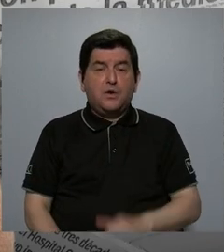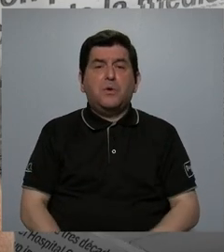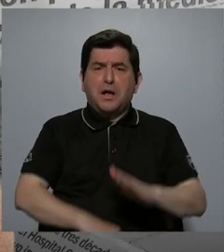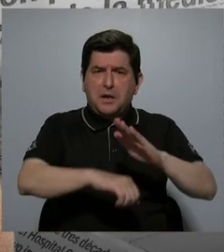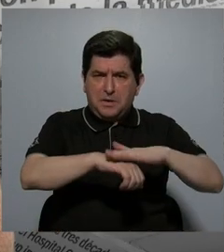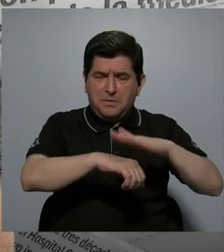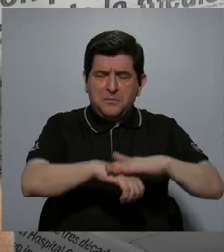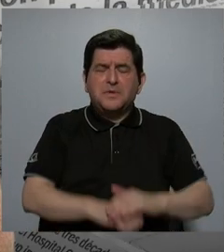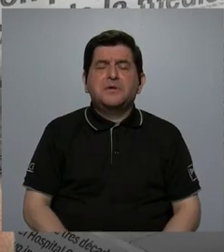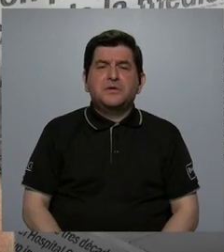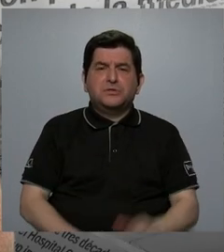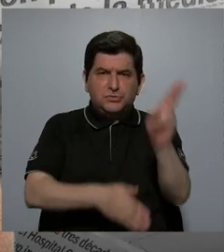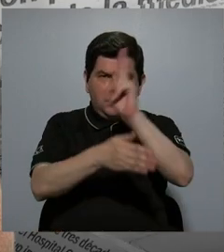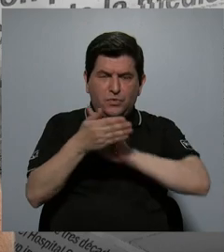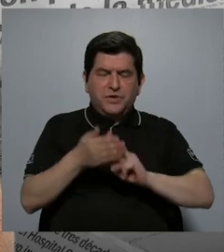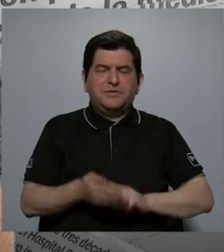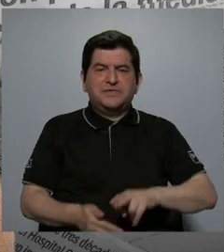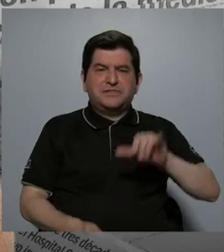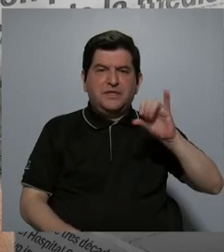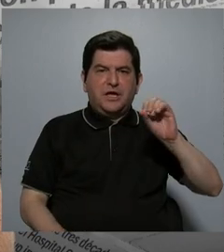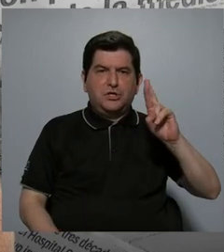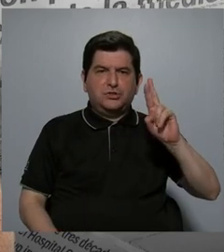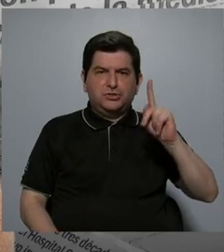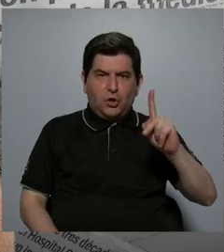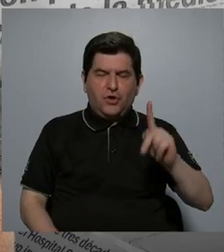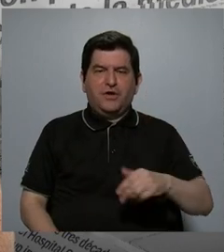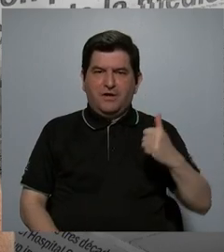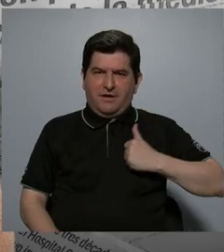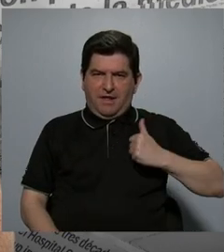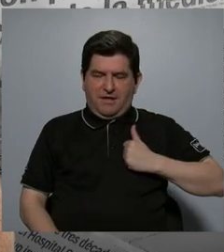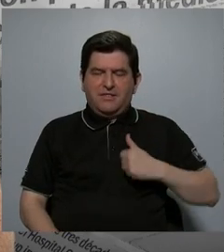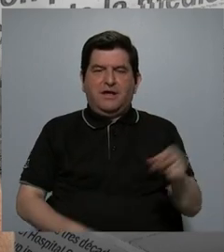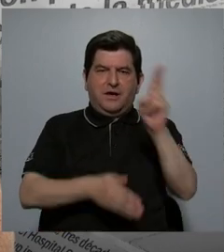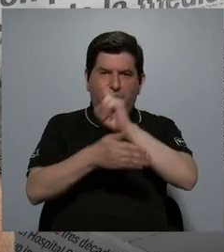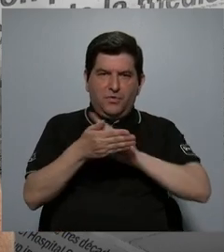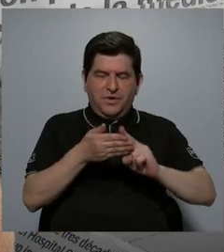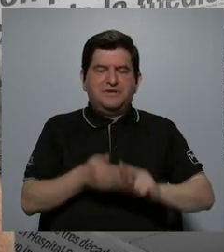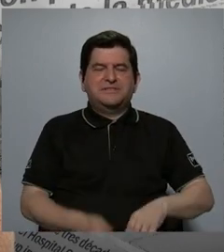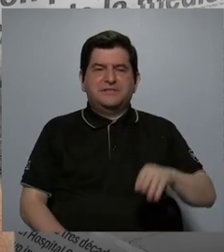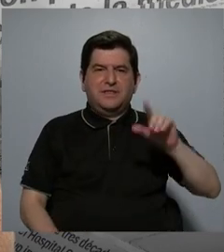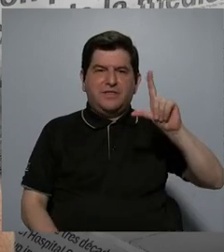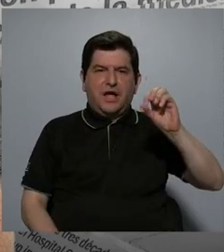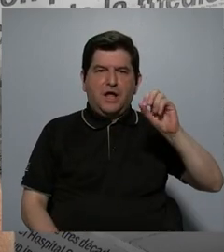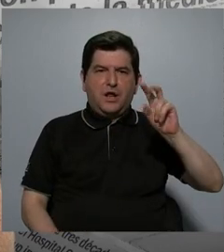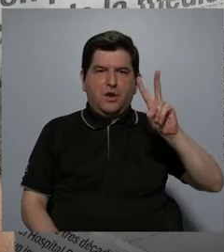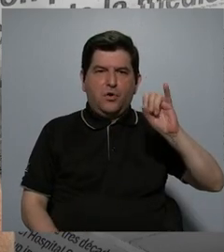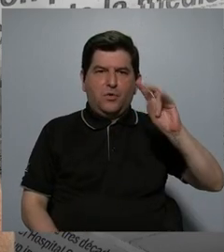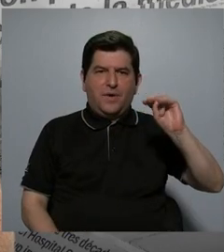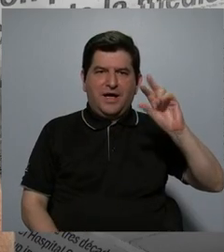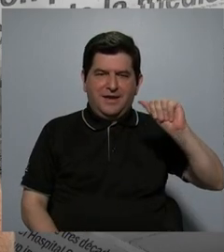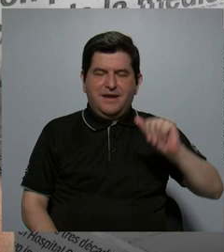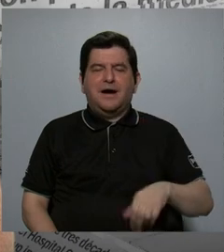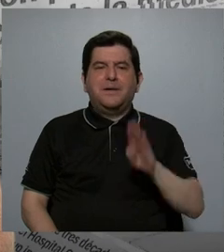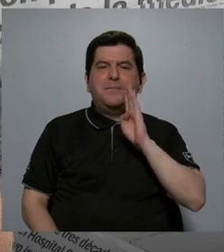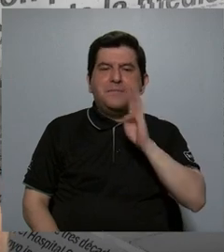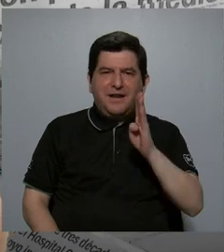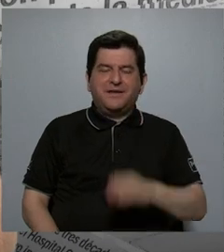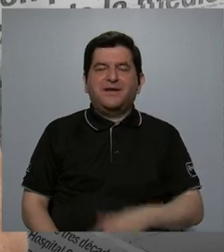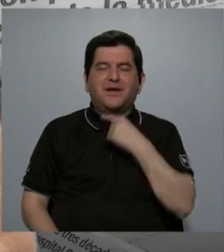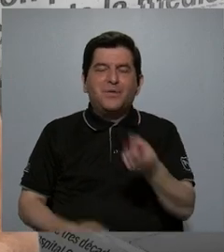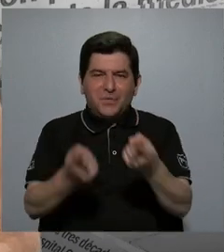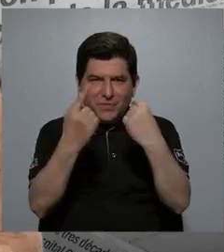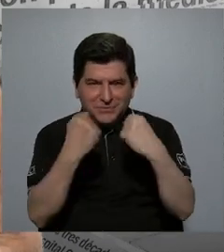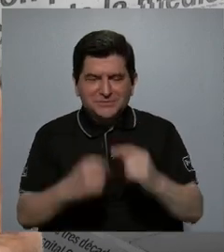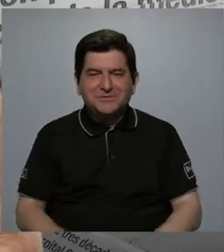pasantías en la Universidad de York de Canadá y en la Universidad de Lobaina de Bélgica. Un gusto tenerla con nosotros. Muchas